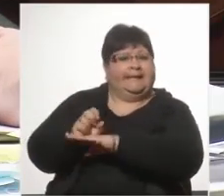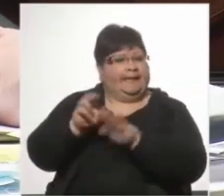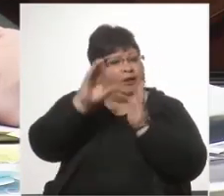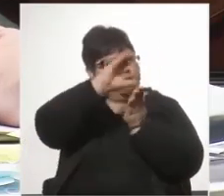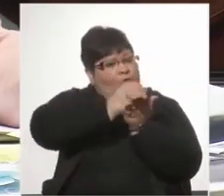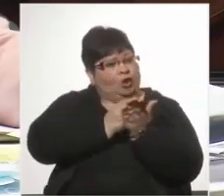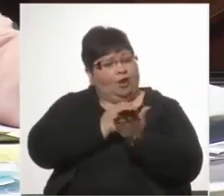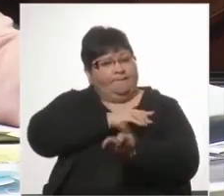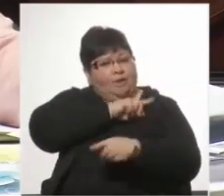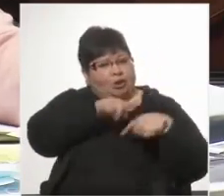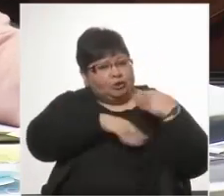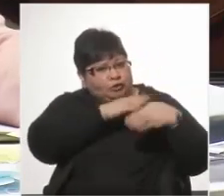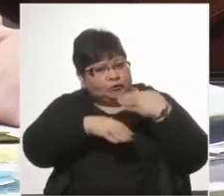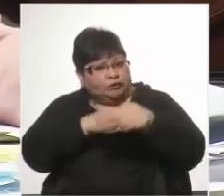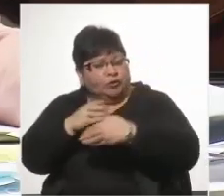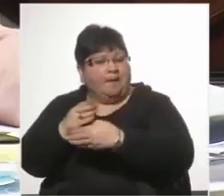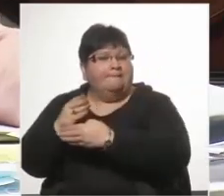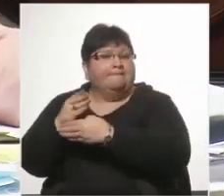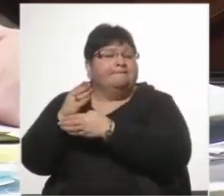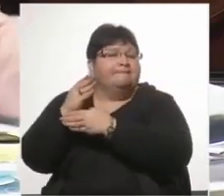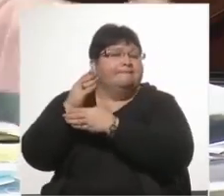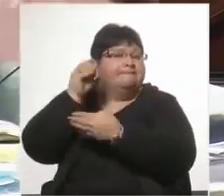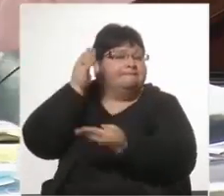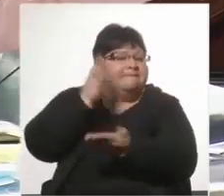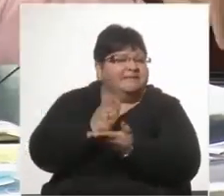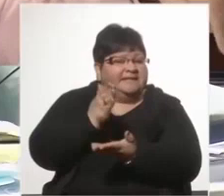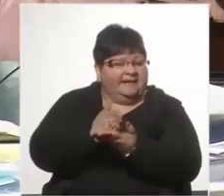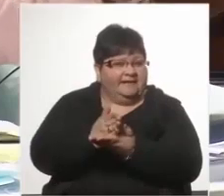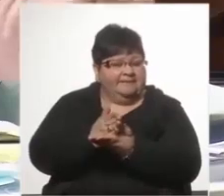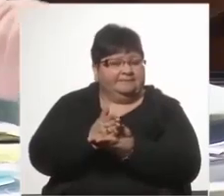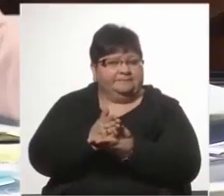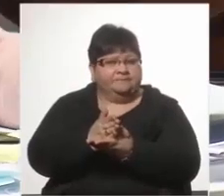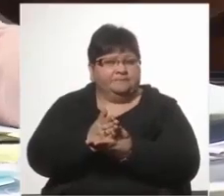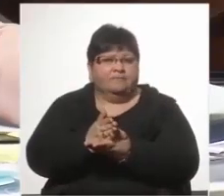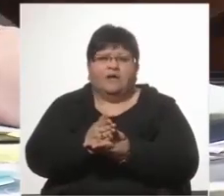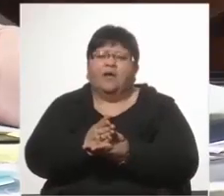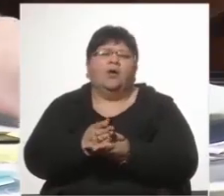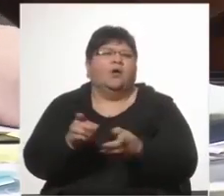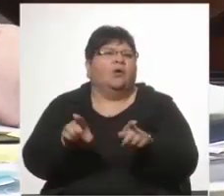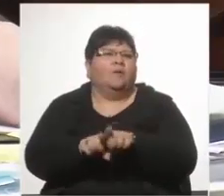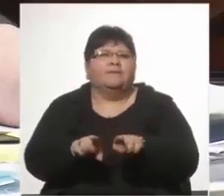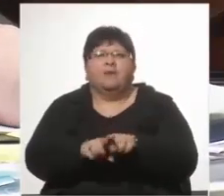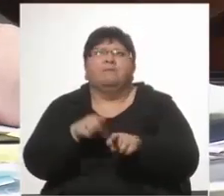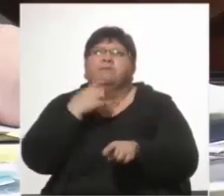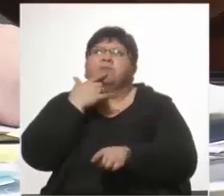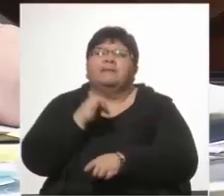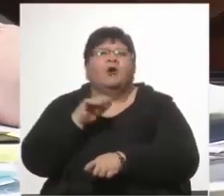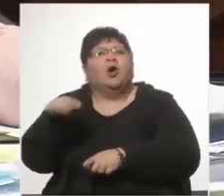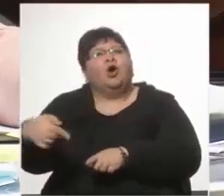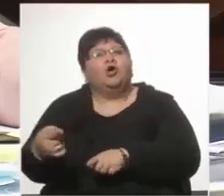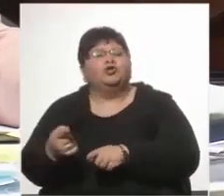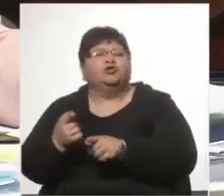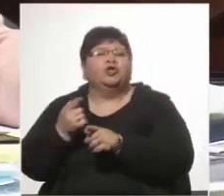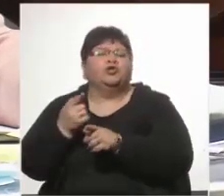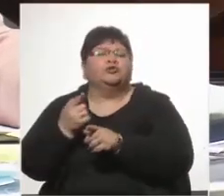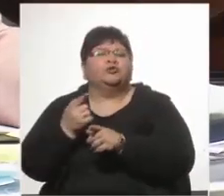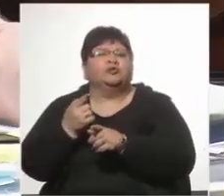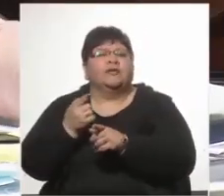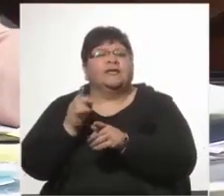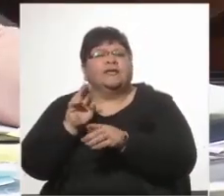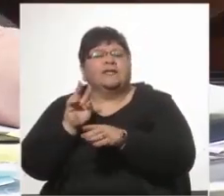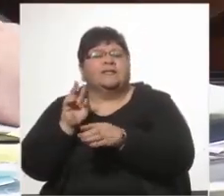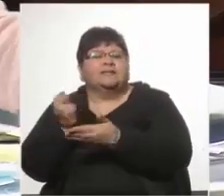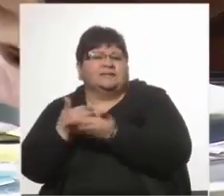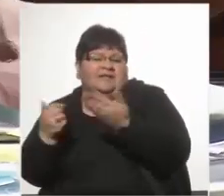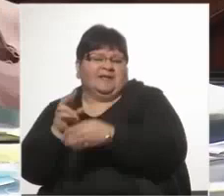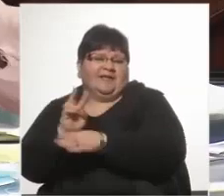así lo establece, pero así fuera por el Poder Judicial, y voy a poner ejemplos de otros desafueros, como dice Jiménez de